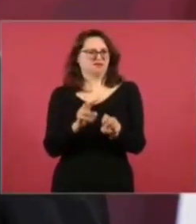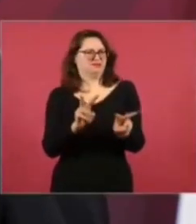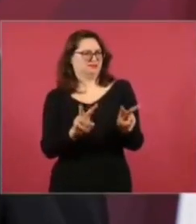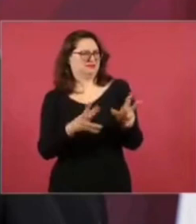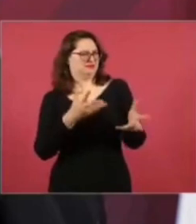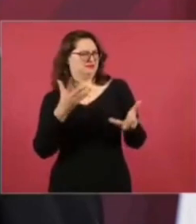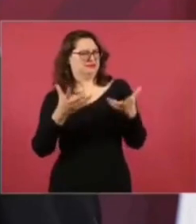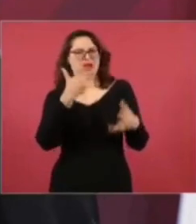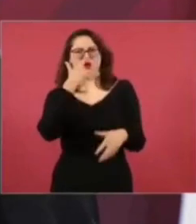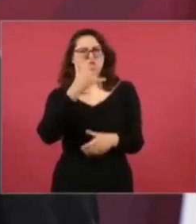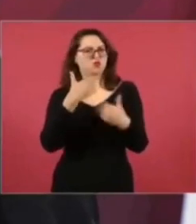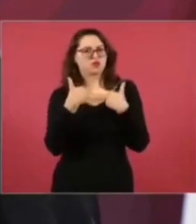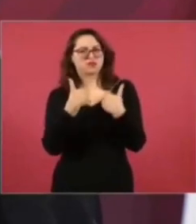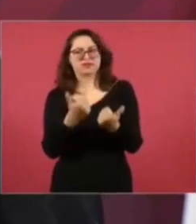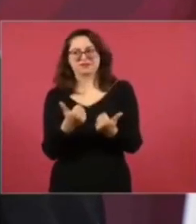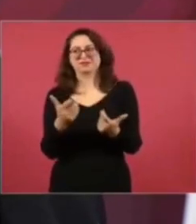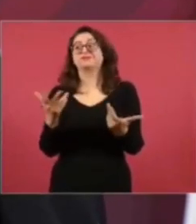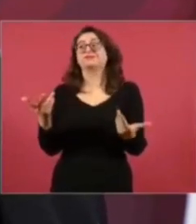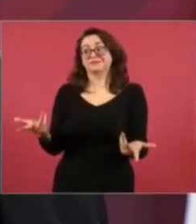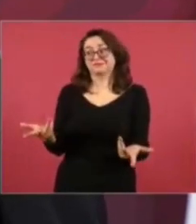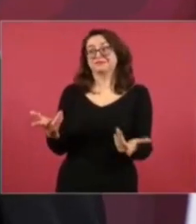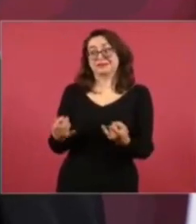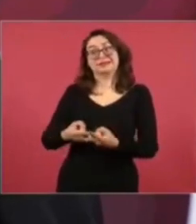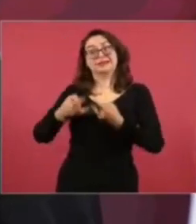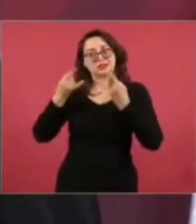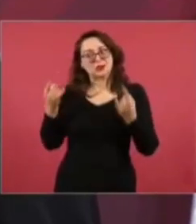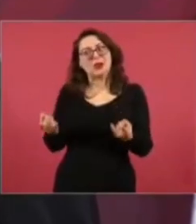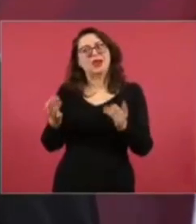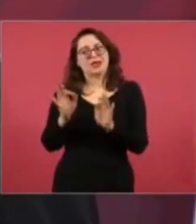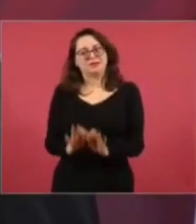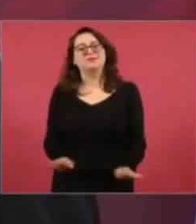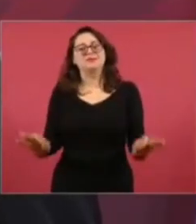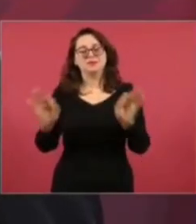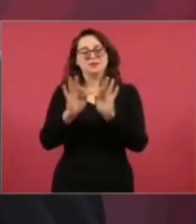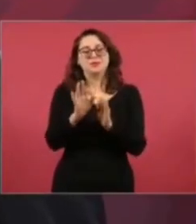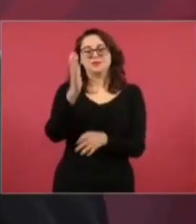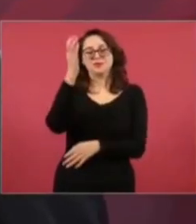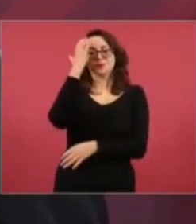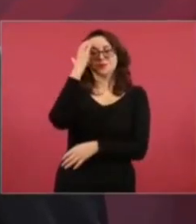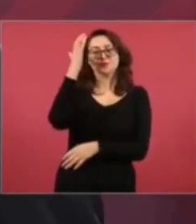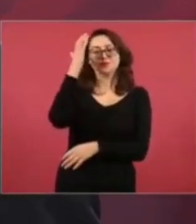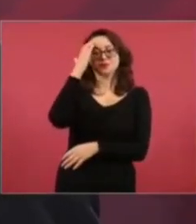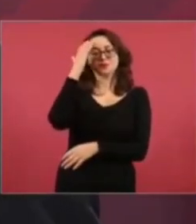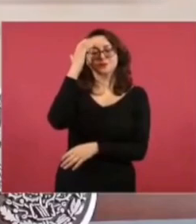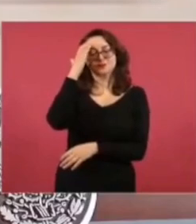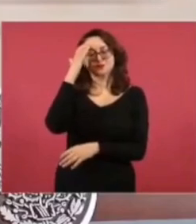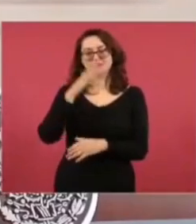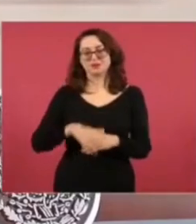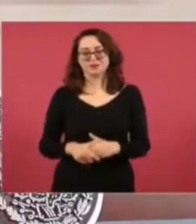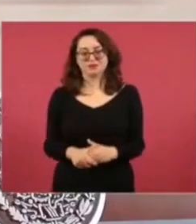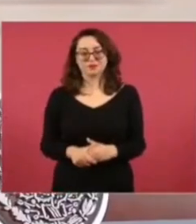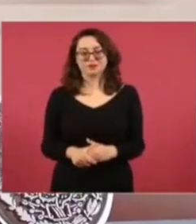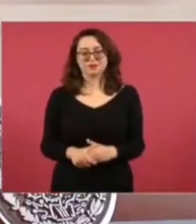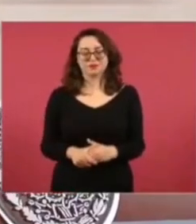porque, como lo hemos dicho varias veces, no había